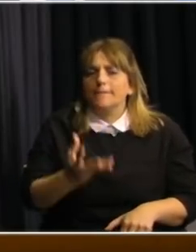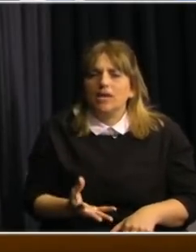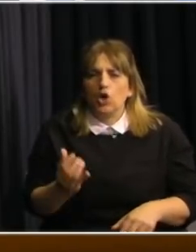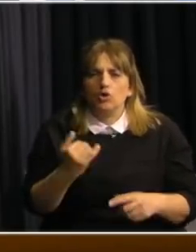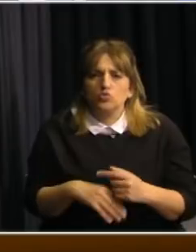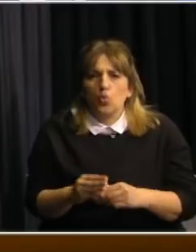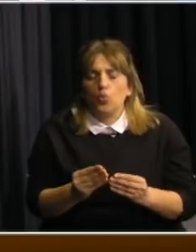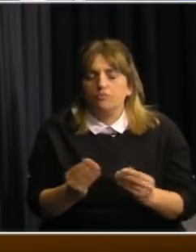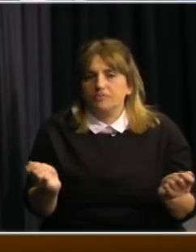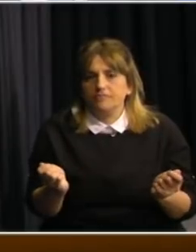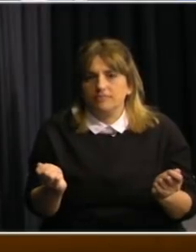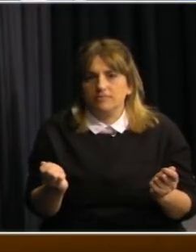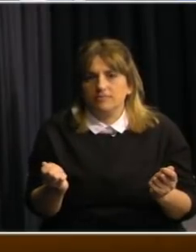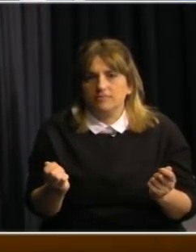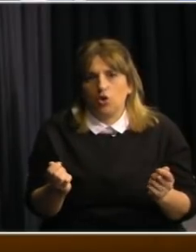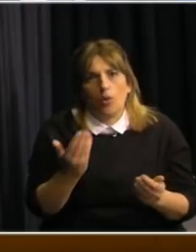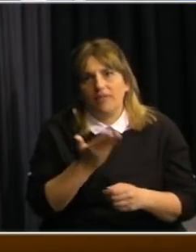disolverla? Gracias